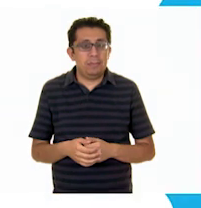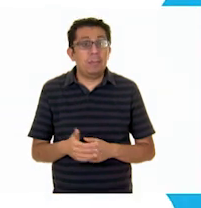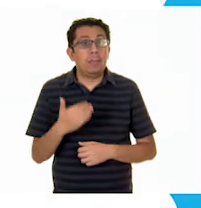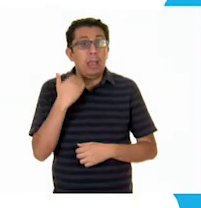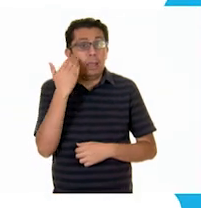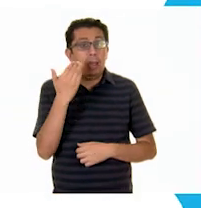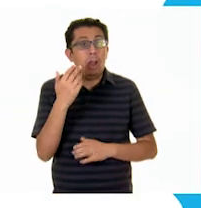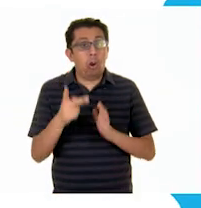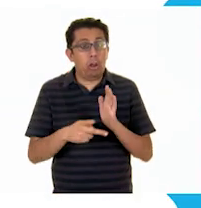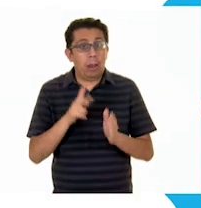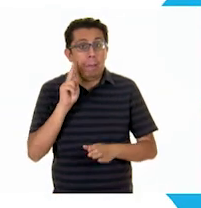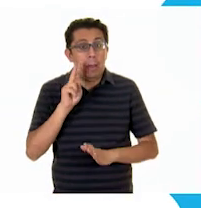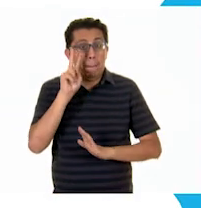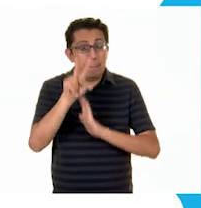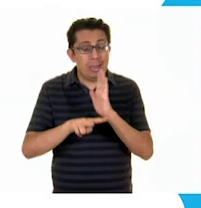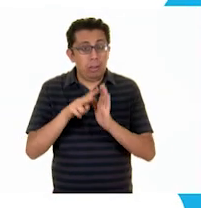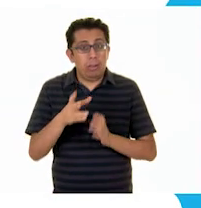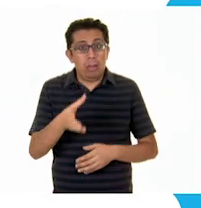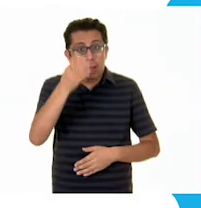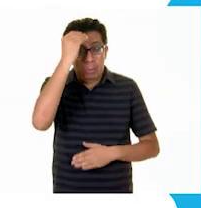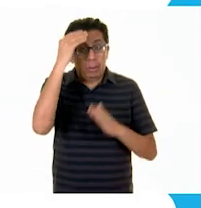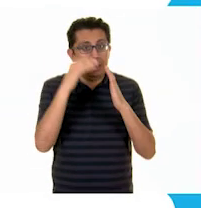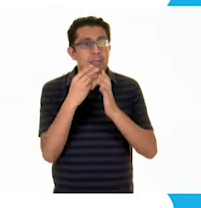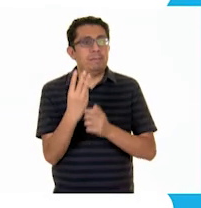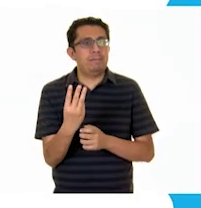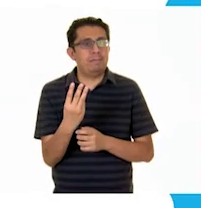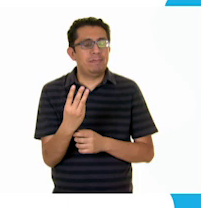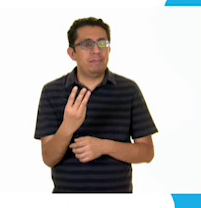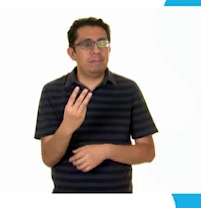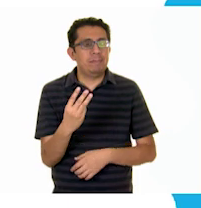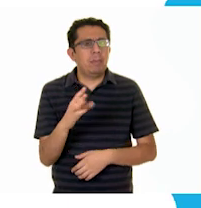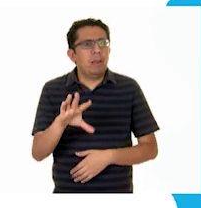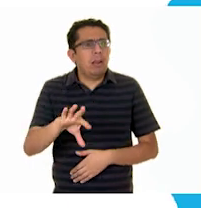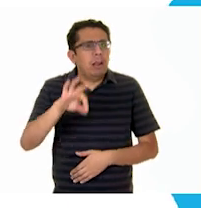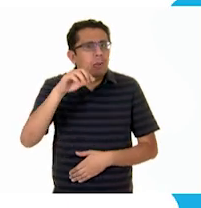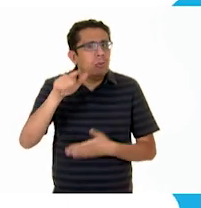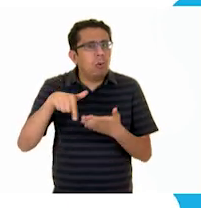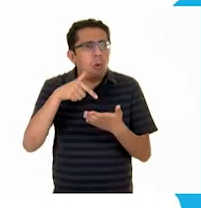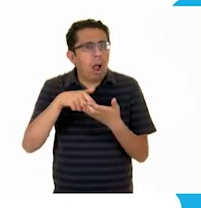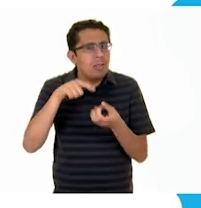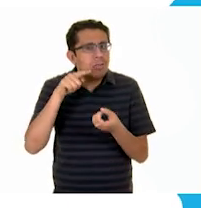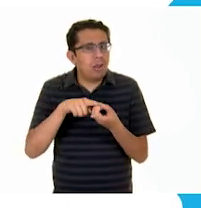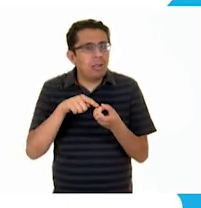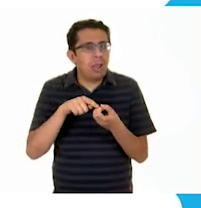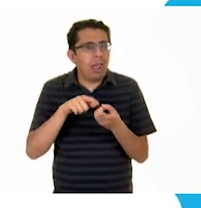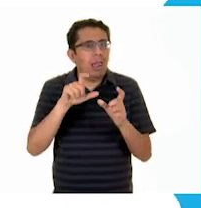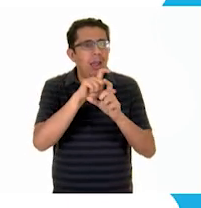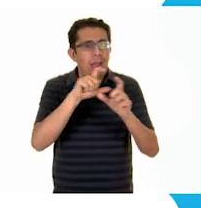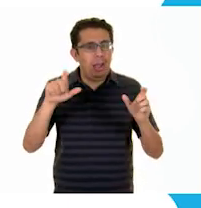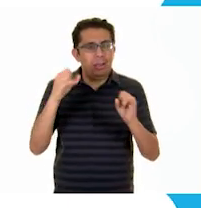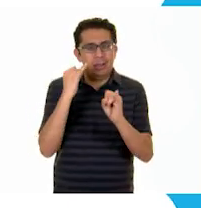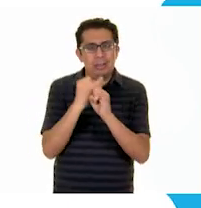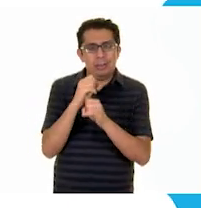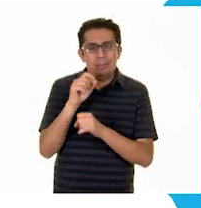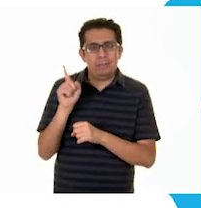Si quieres volver a ver los programas de Aprende en Casa 3, los puedes encontrar en la siguiente liga.